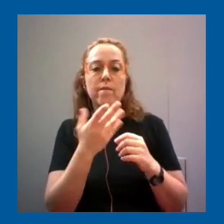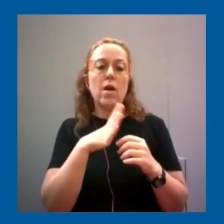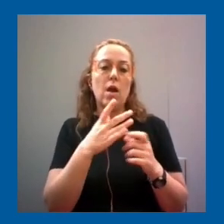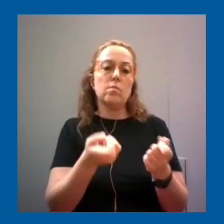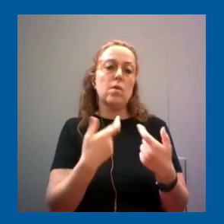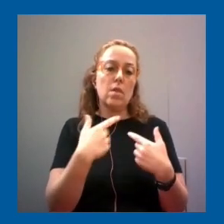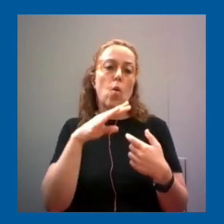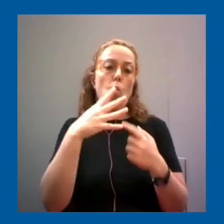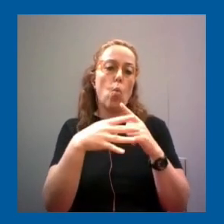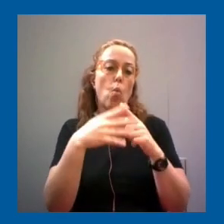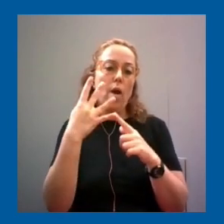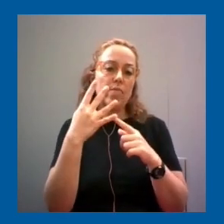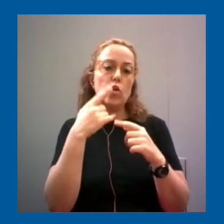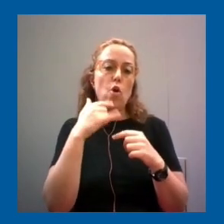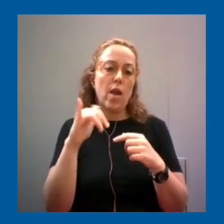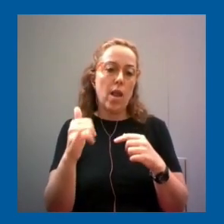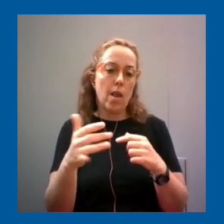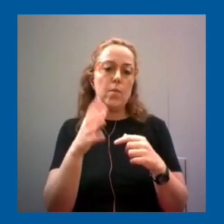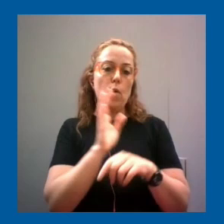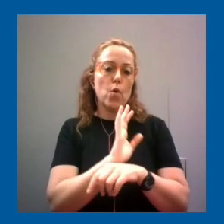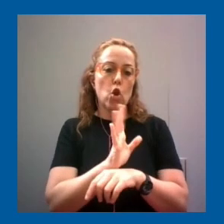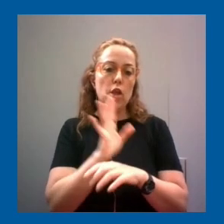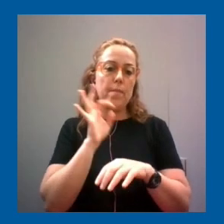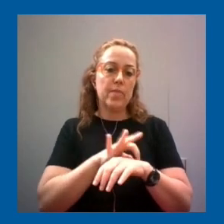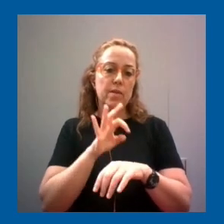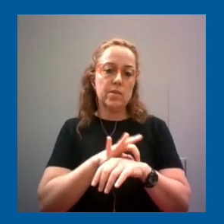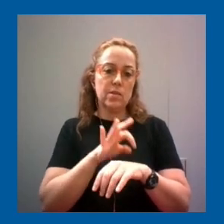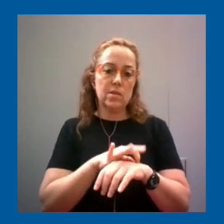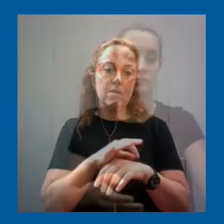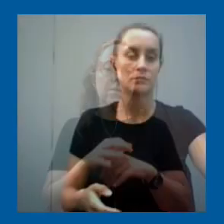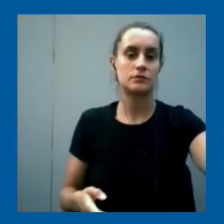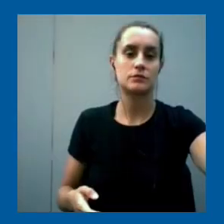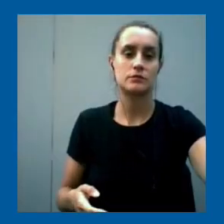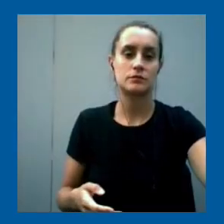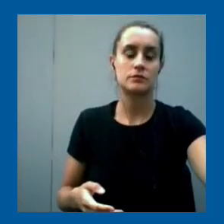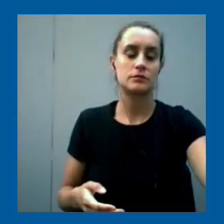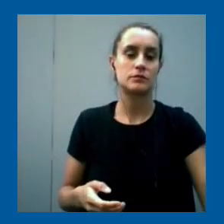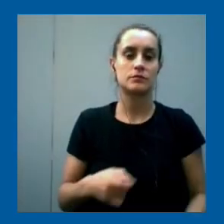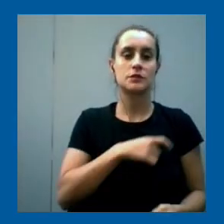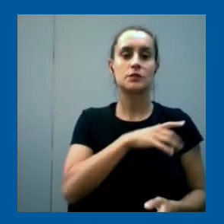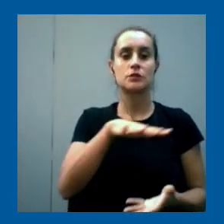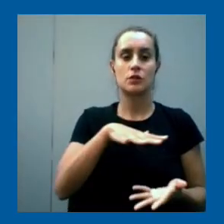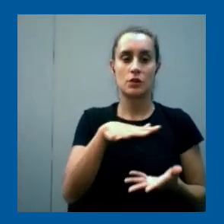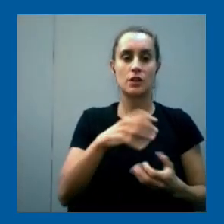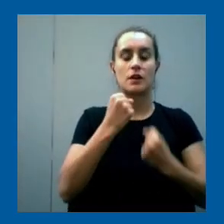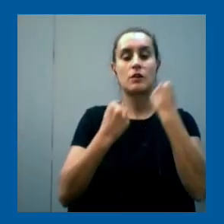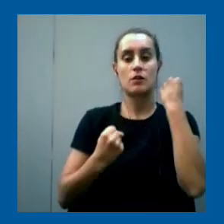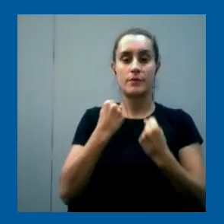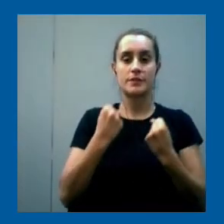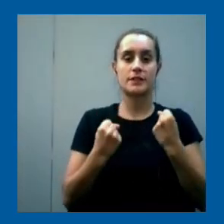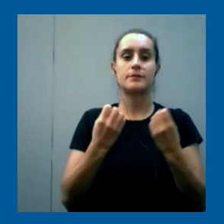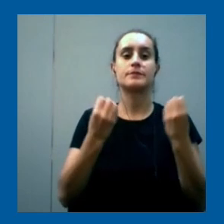ejemplos que son de biología de medicina incluso de sociología y de economía donde hay un montón de